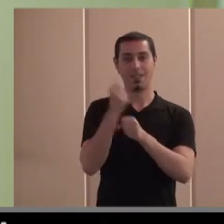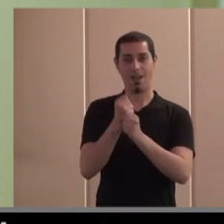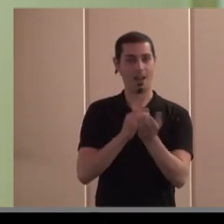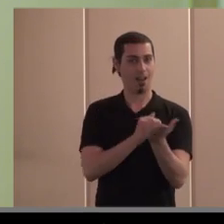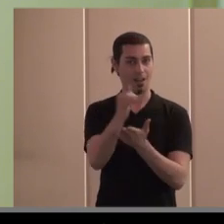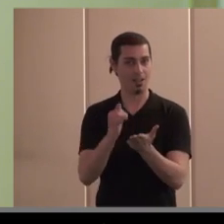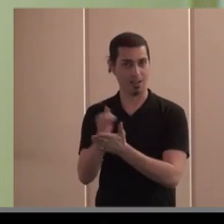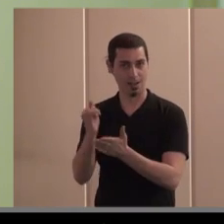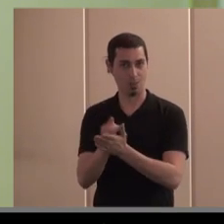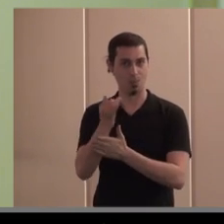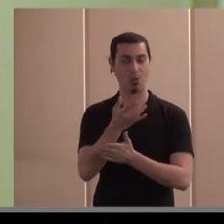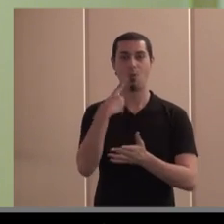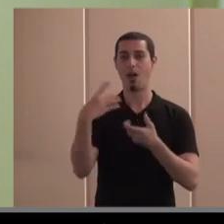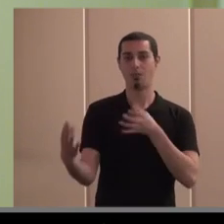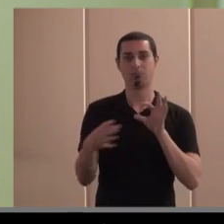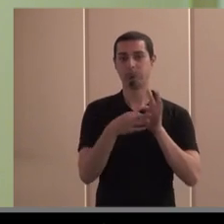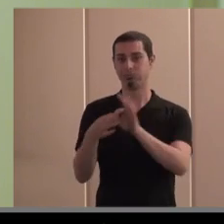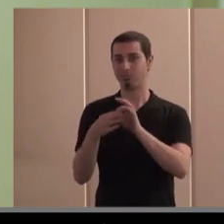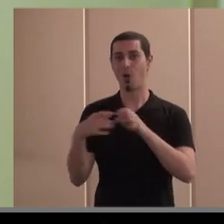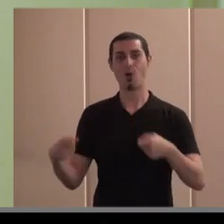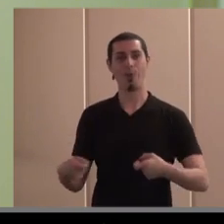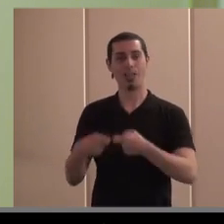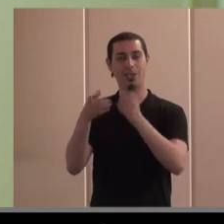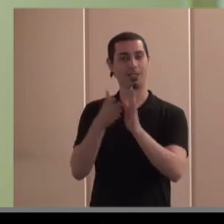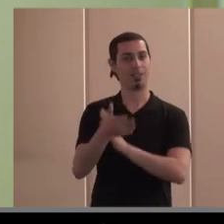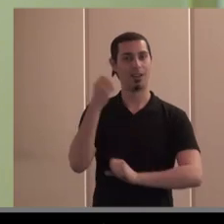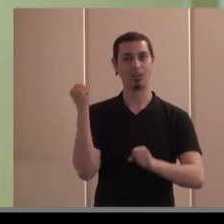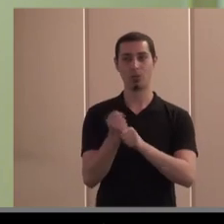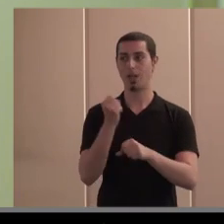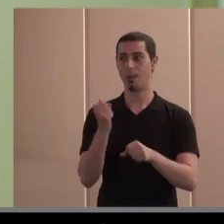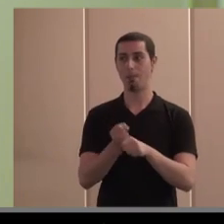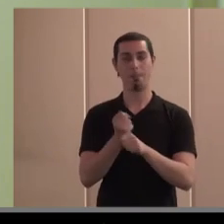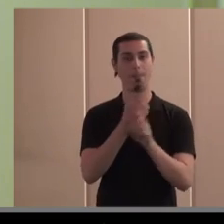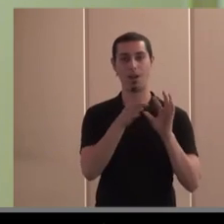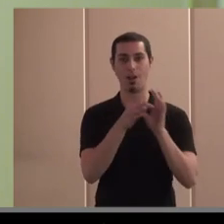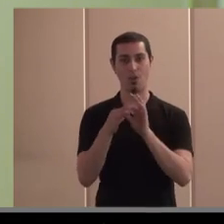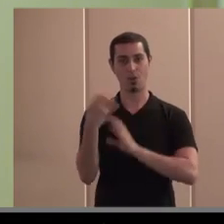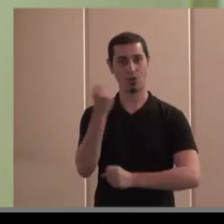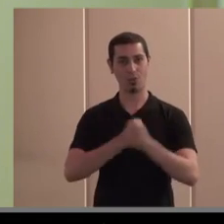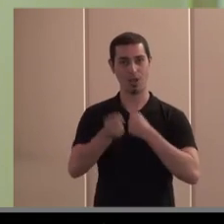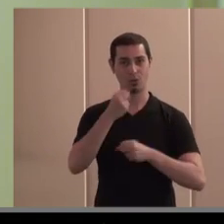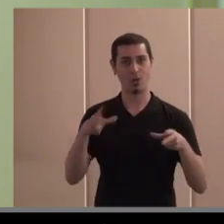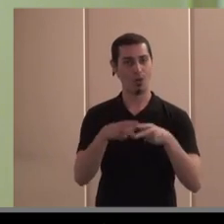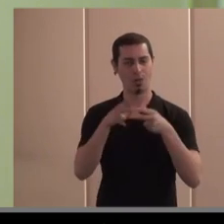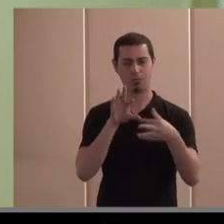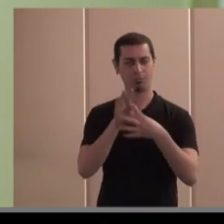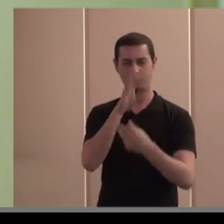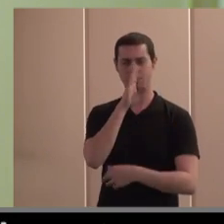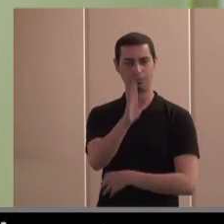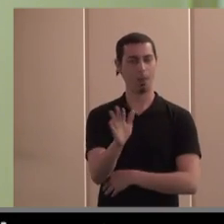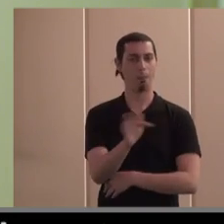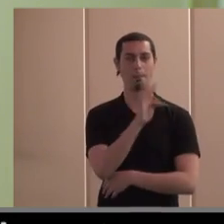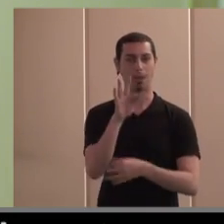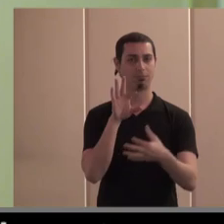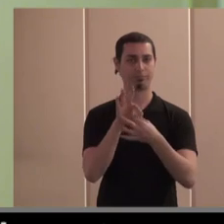vinculadas al mundo agrario que están relacionados con sus cooperativas es un empleo relacionado con la economía social pero vinculado